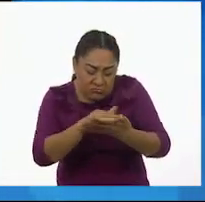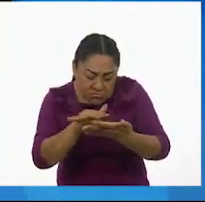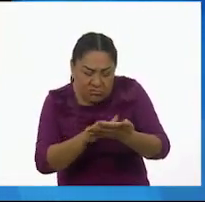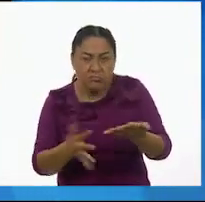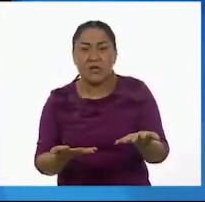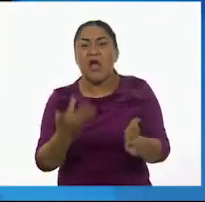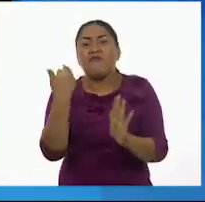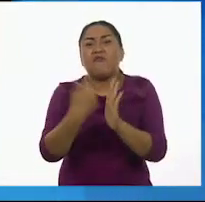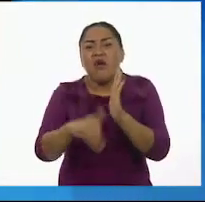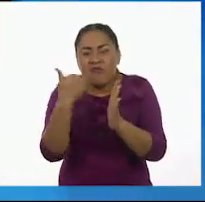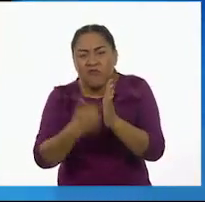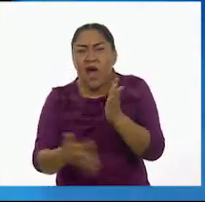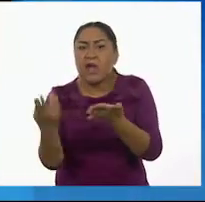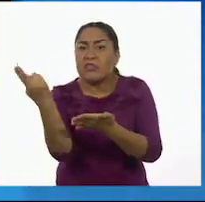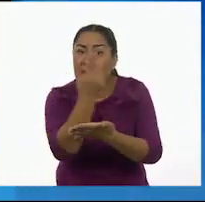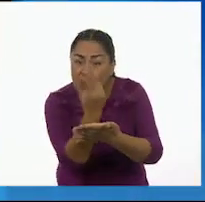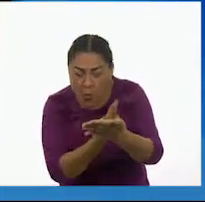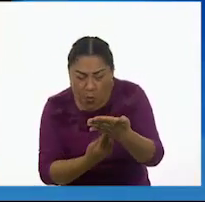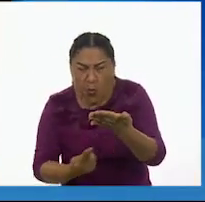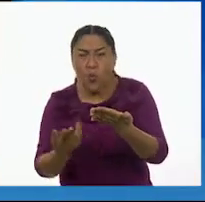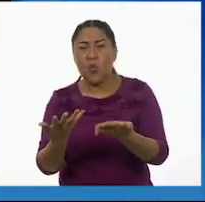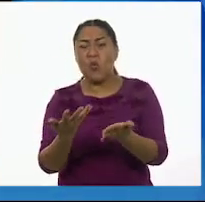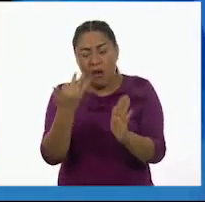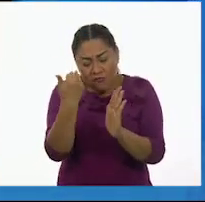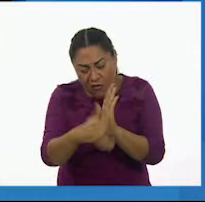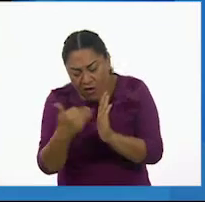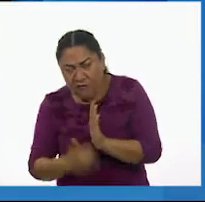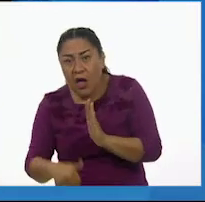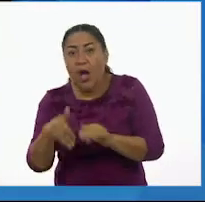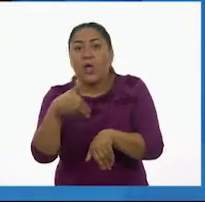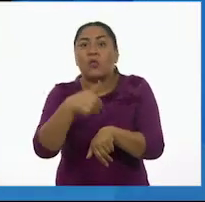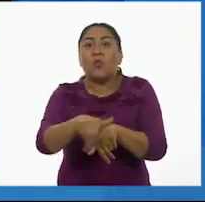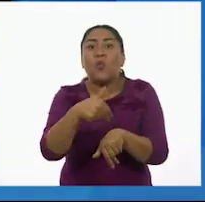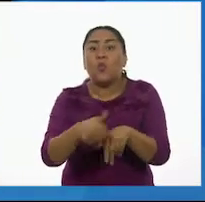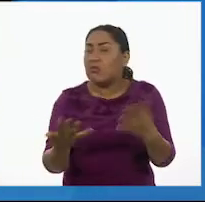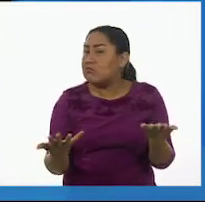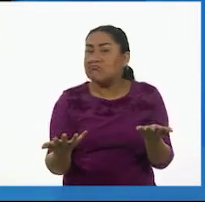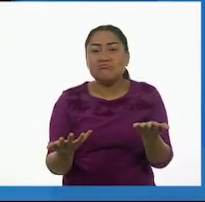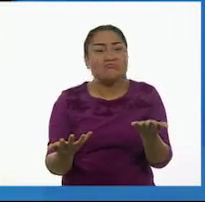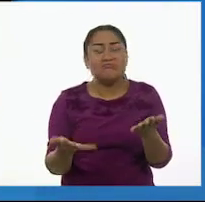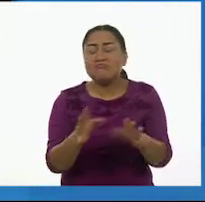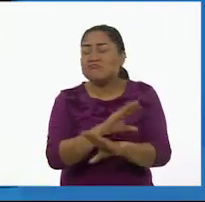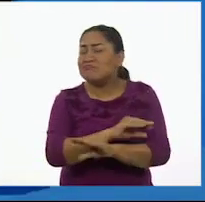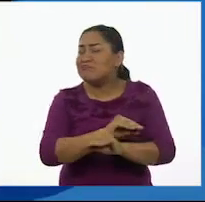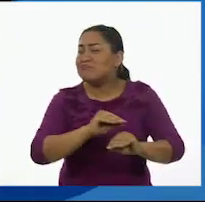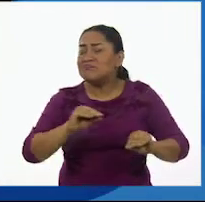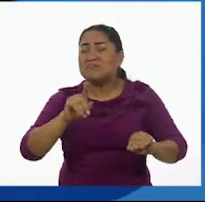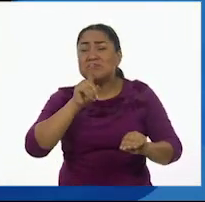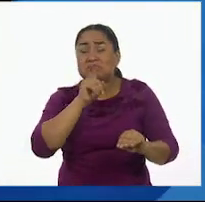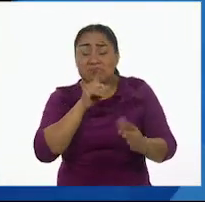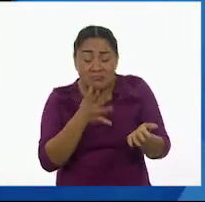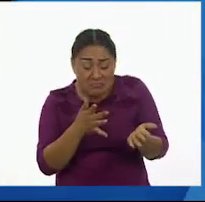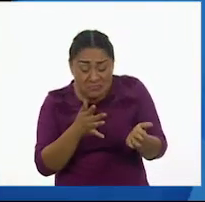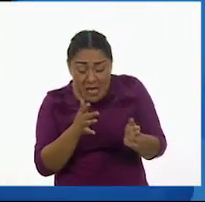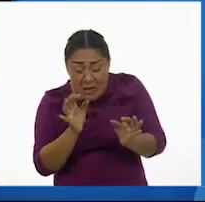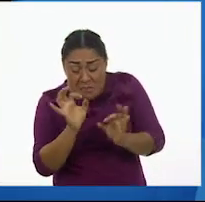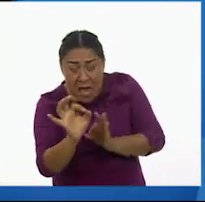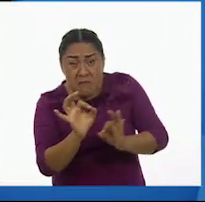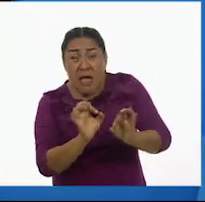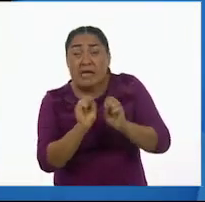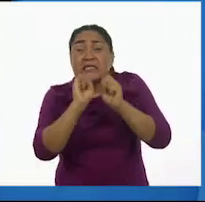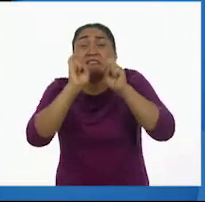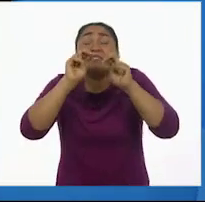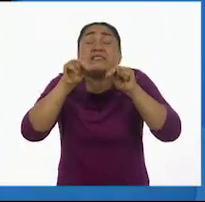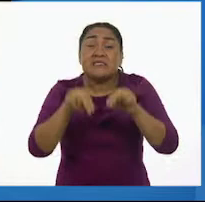ilustraciones, le hacían falta números. Es más, hasta ni manchitas tenía,